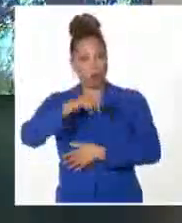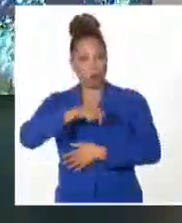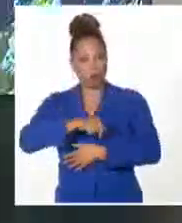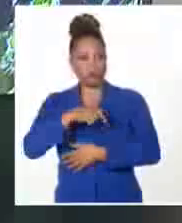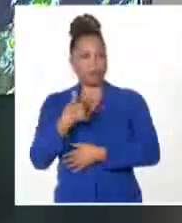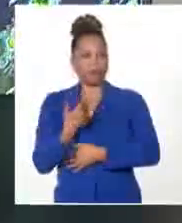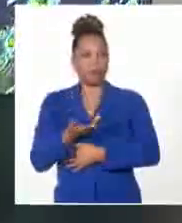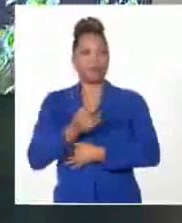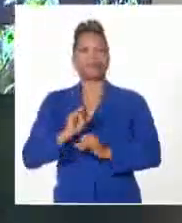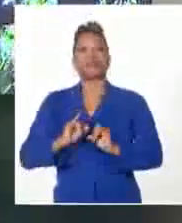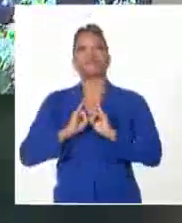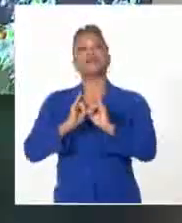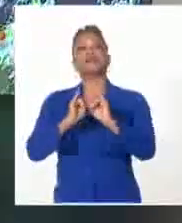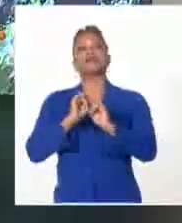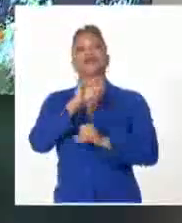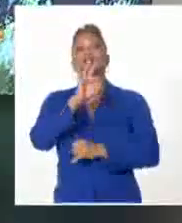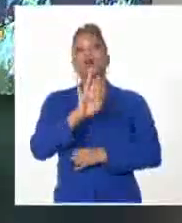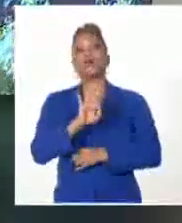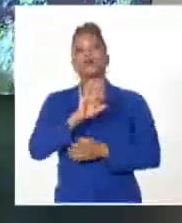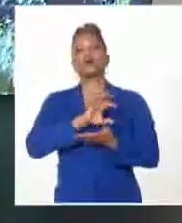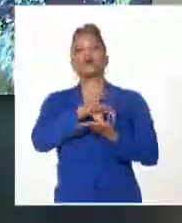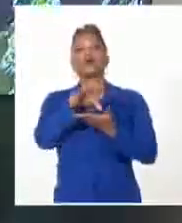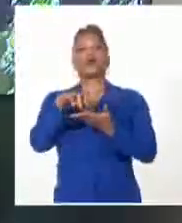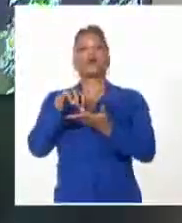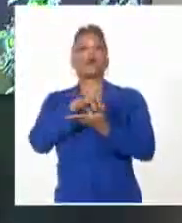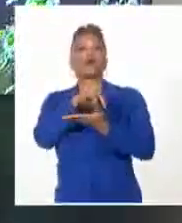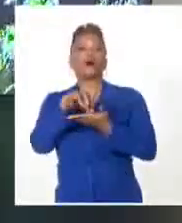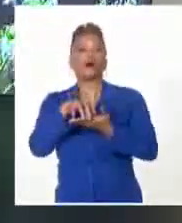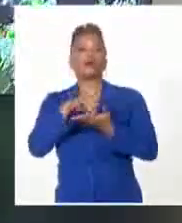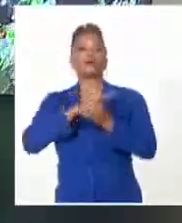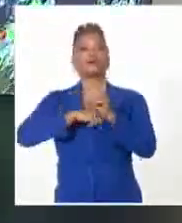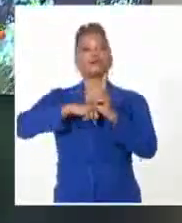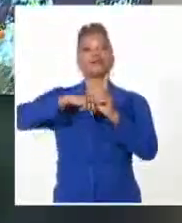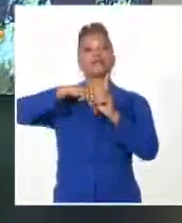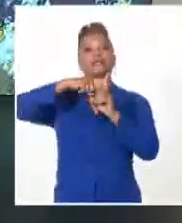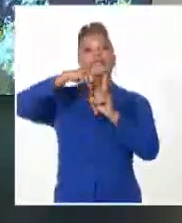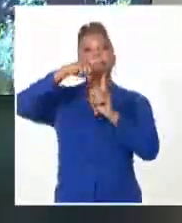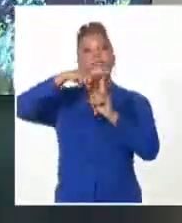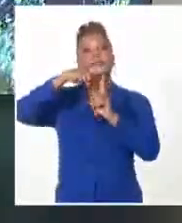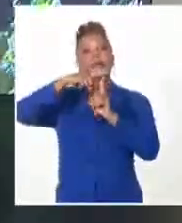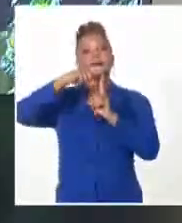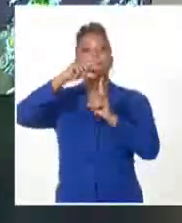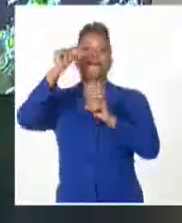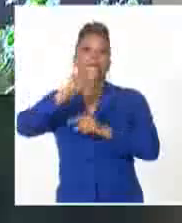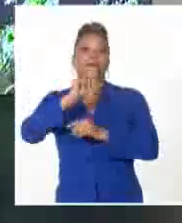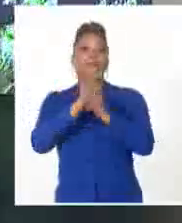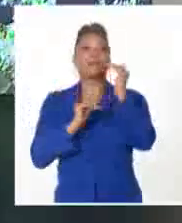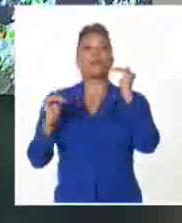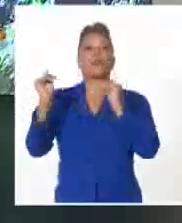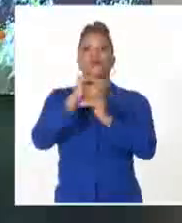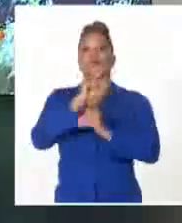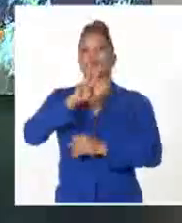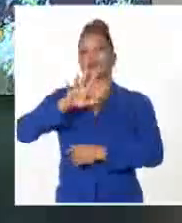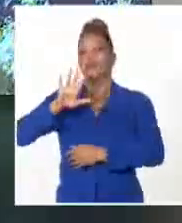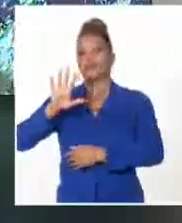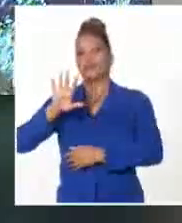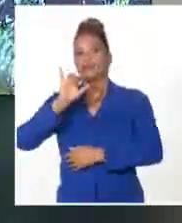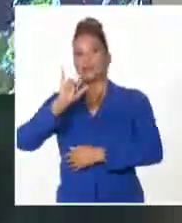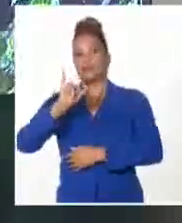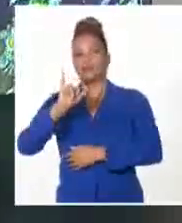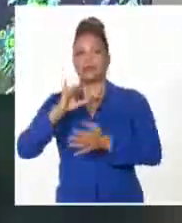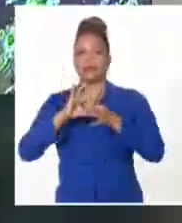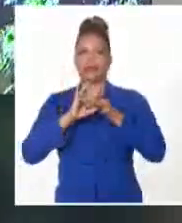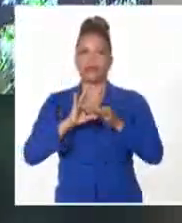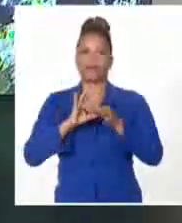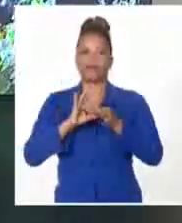reportaron ocho estaciones meteorológicas con valores de temperatura mínima por encima de los 26 grados Celsius. Es una